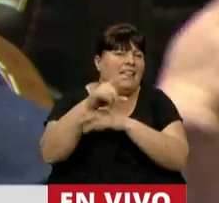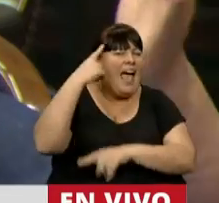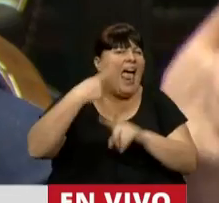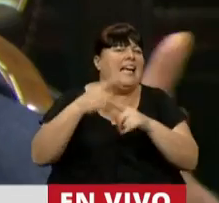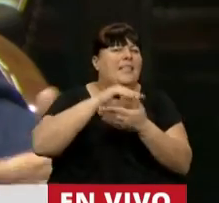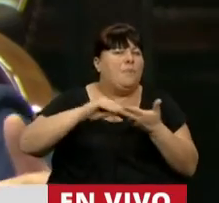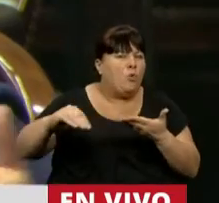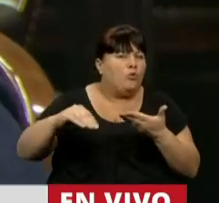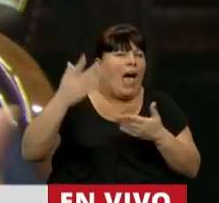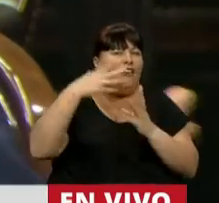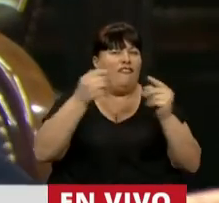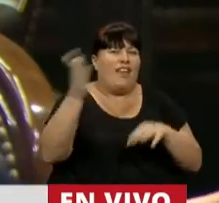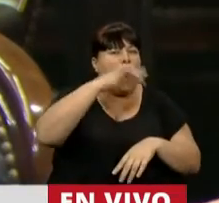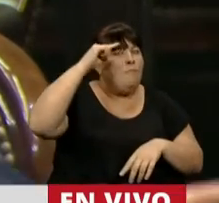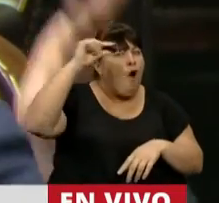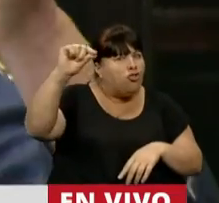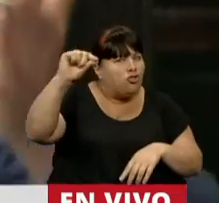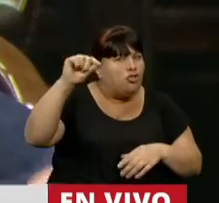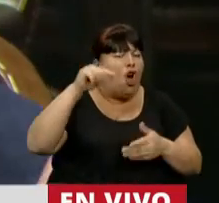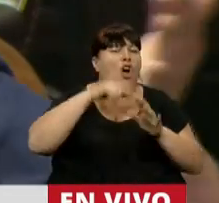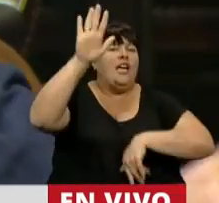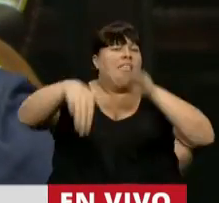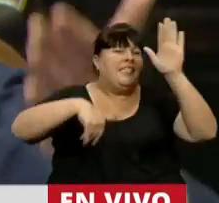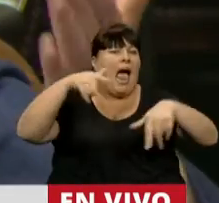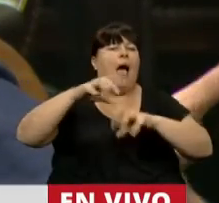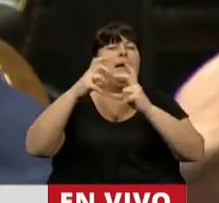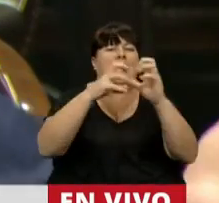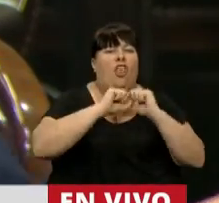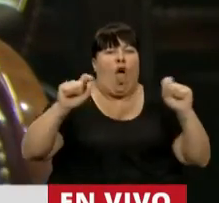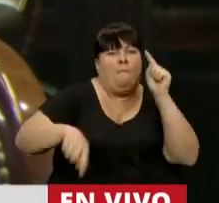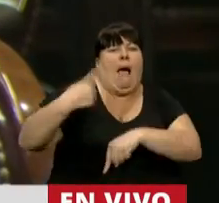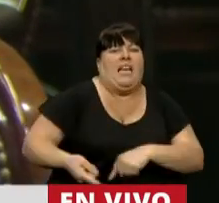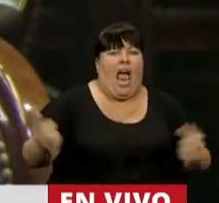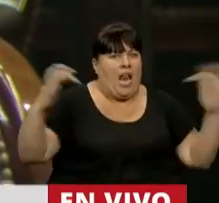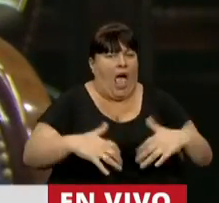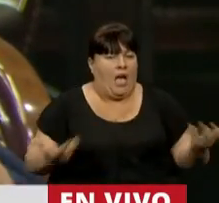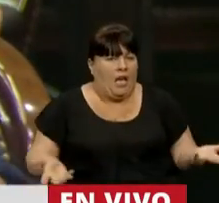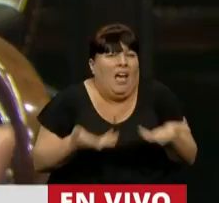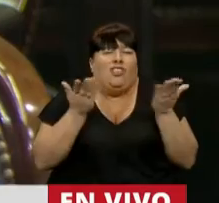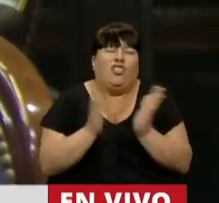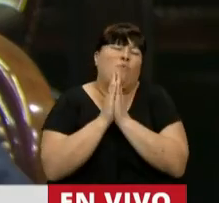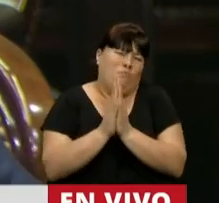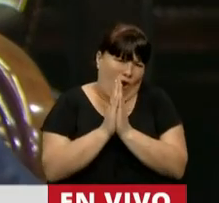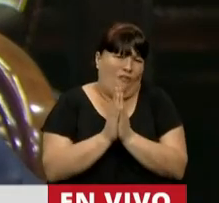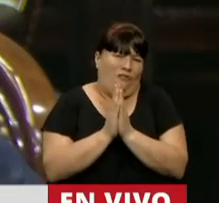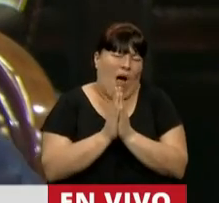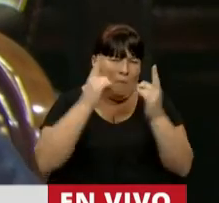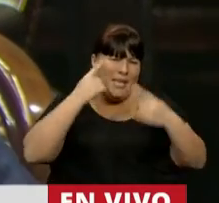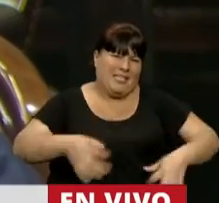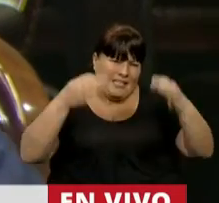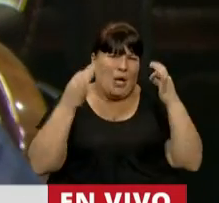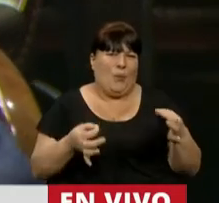exdiputado, el diputado de mandato cumplido Monzó, donde se citaba una sesión de un día para el otro. Entonces, por favor, seamos